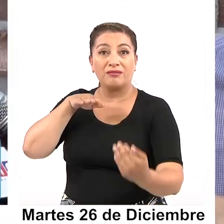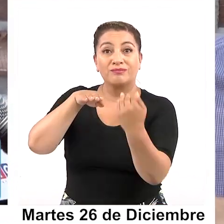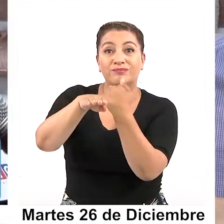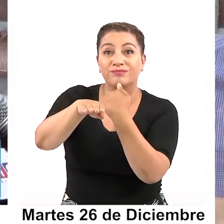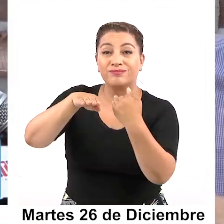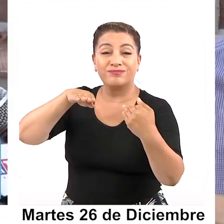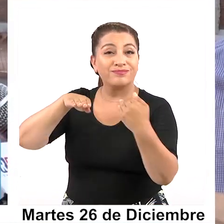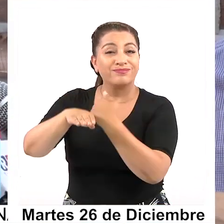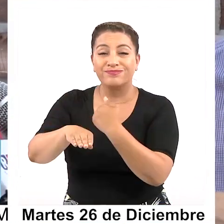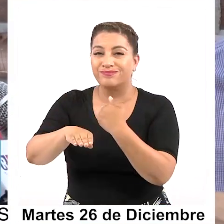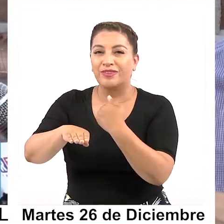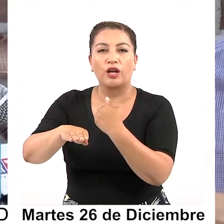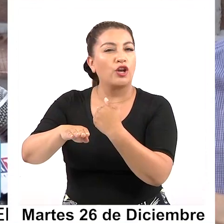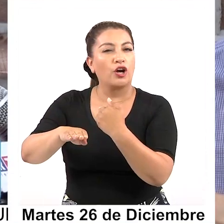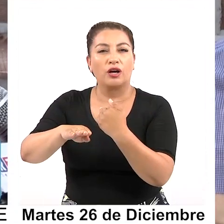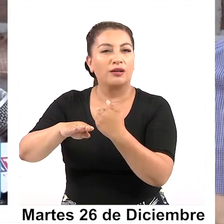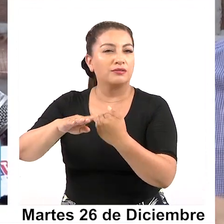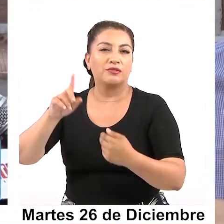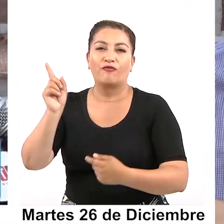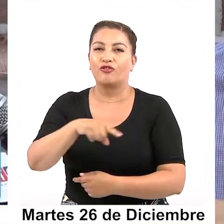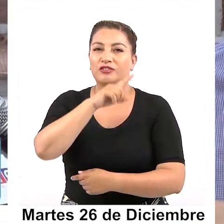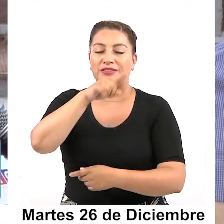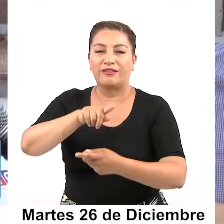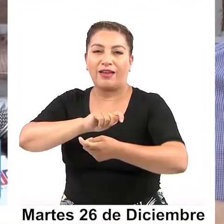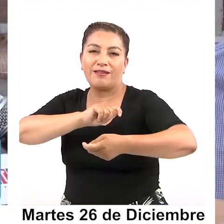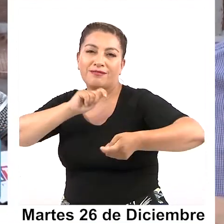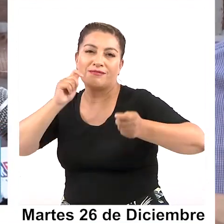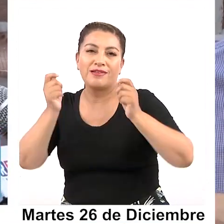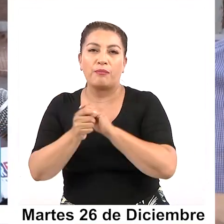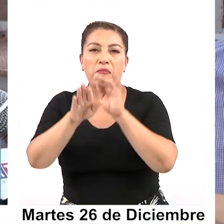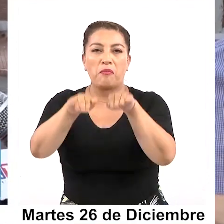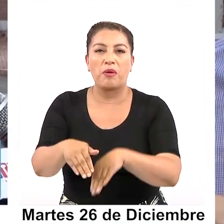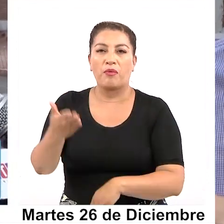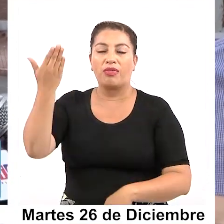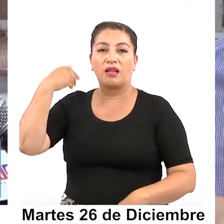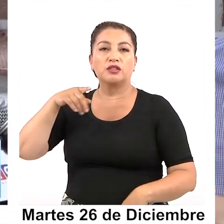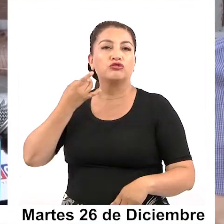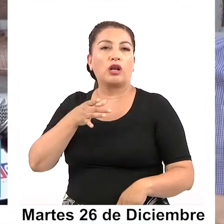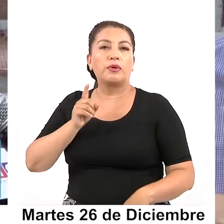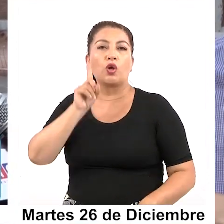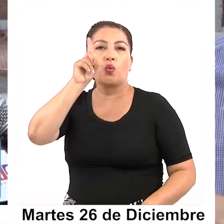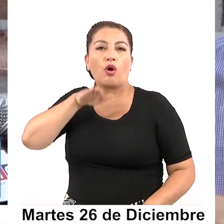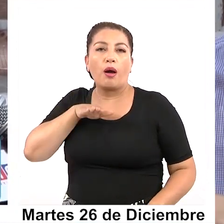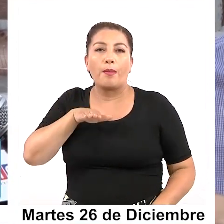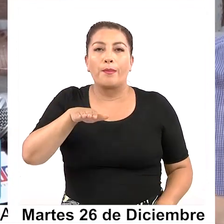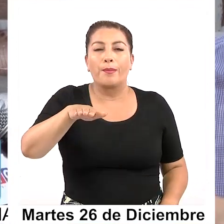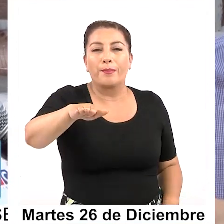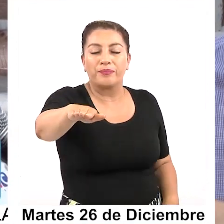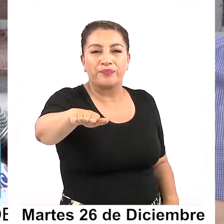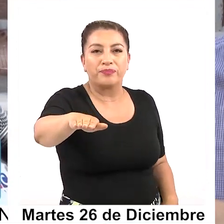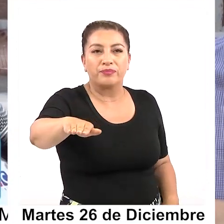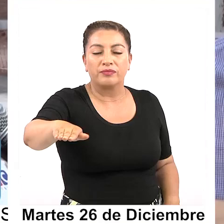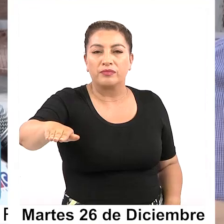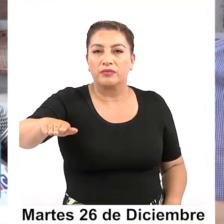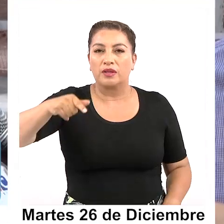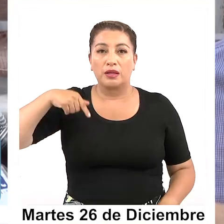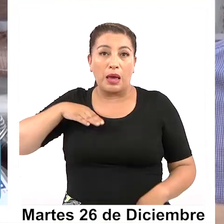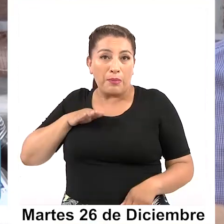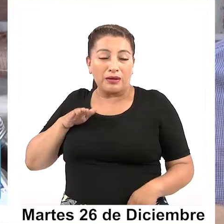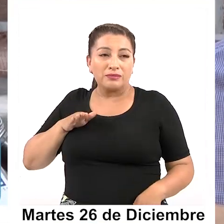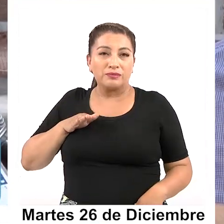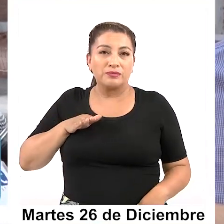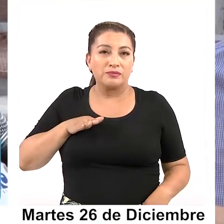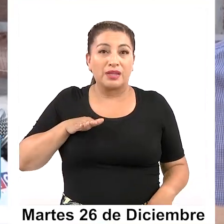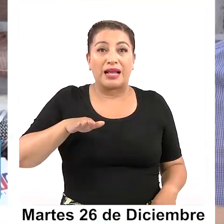Salitrera Victoria va a volver a ser una sola pista, o de un solo sentido bendigo, con sus pistas desde Poniente a Oriente,